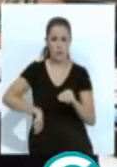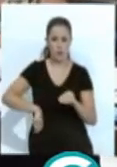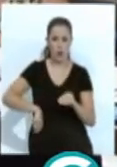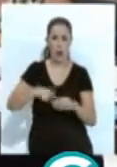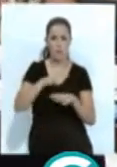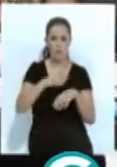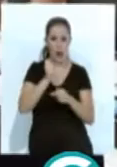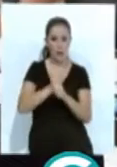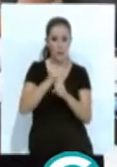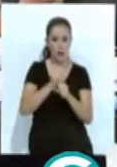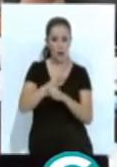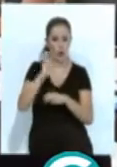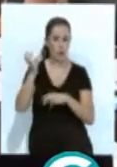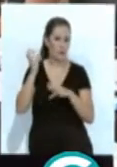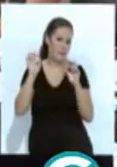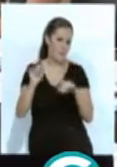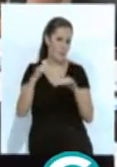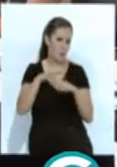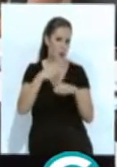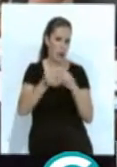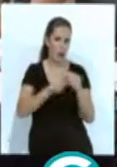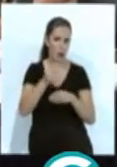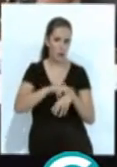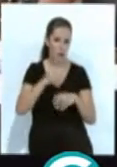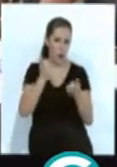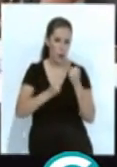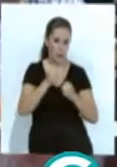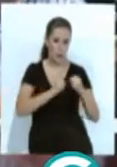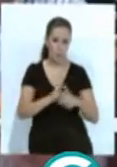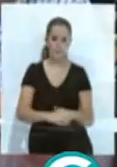para el empleo y en otras actuaciones del Ejecutivo Económico.